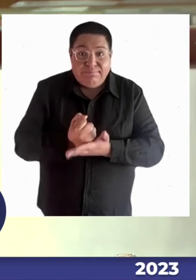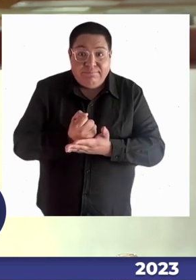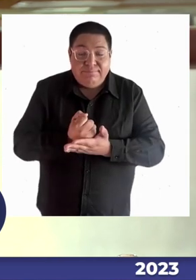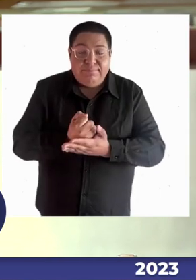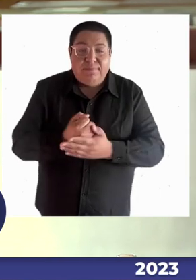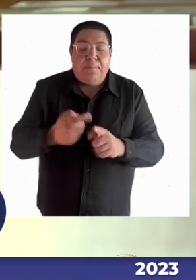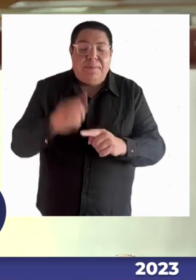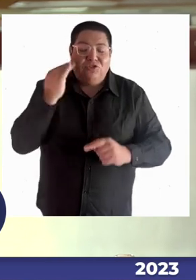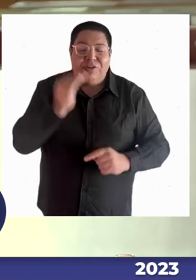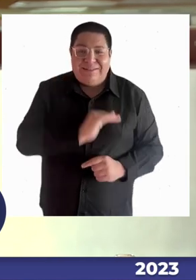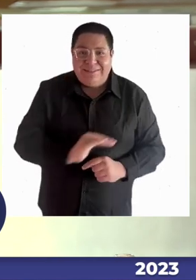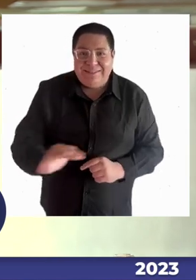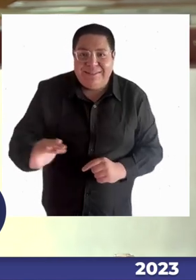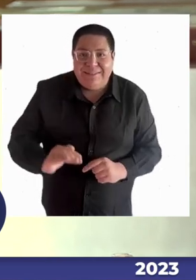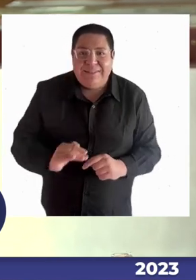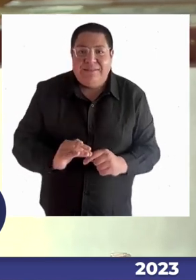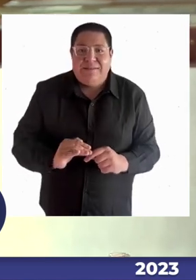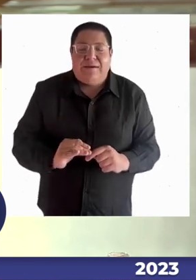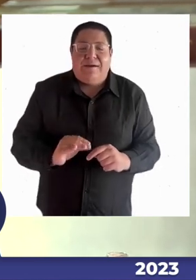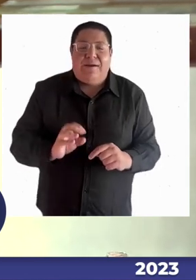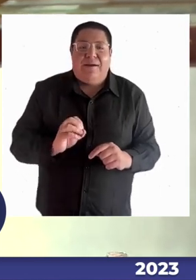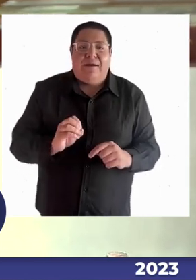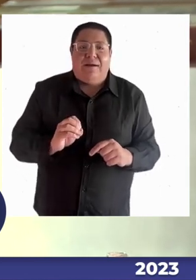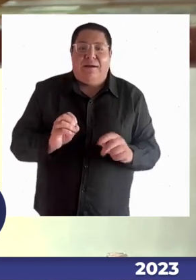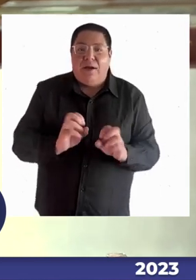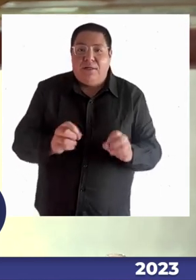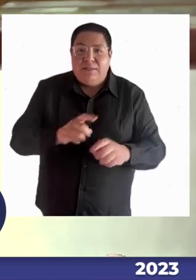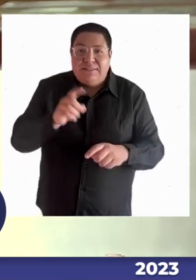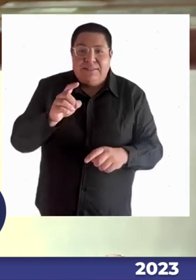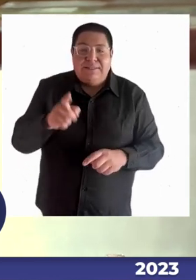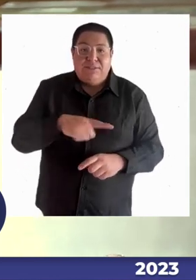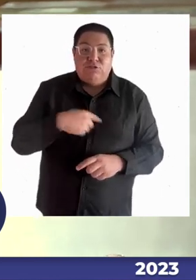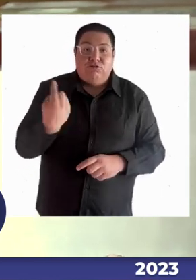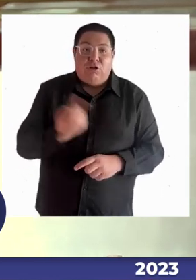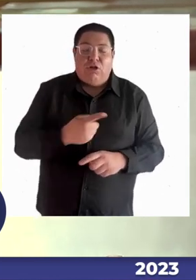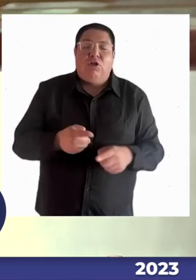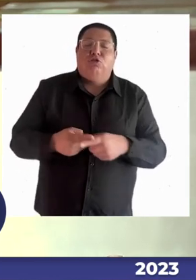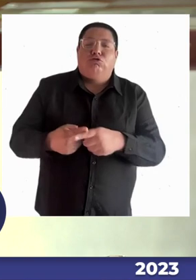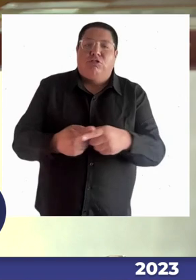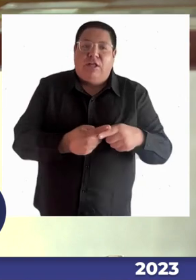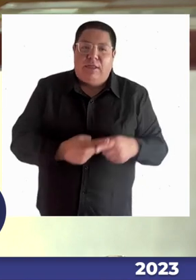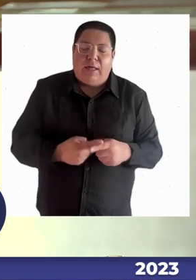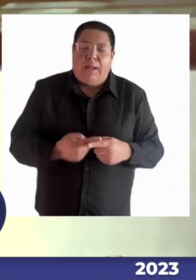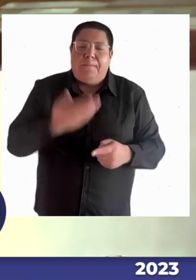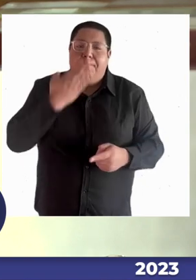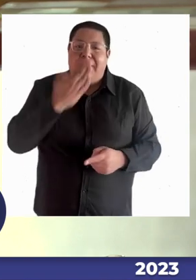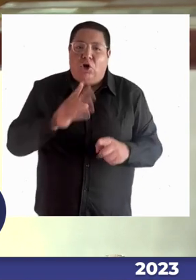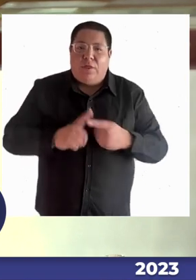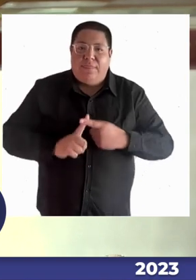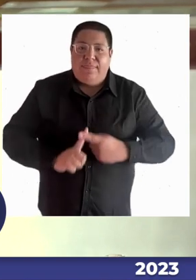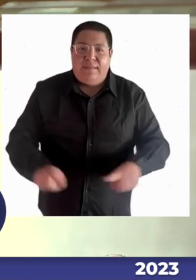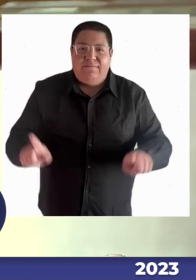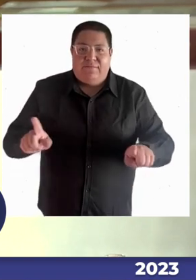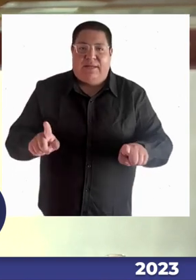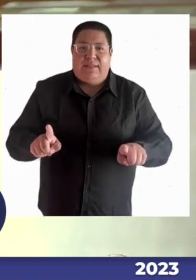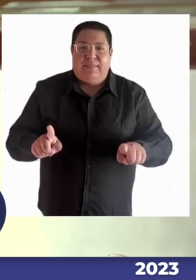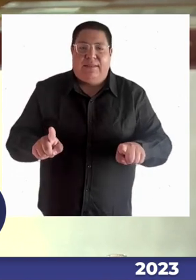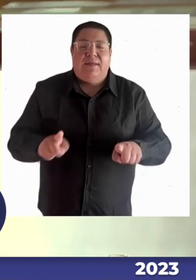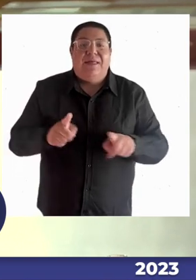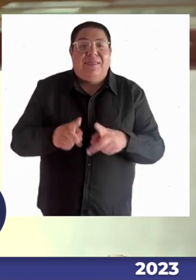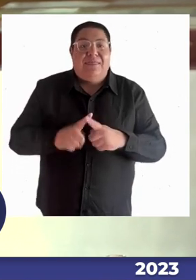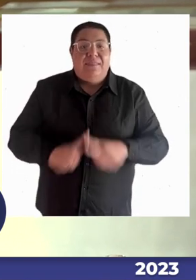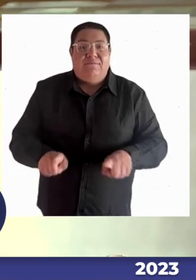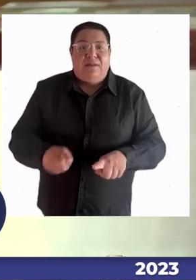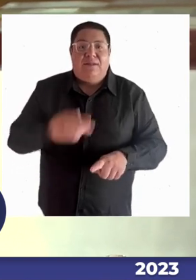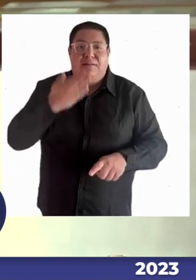los prejuicios, y ellos obviamente, y ellas crecen con eso, según lo que nosotros también le vamos entregando, y eso es lo que tenemos que